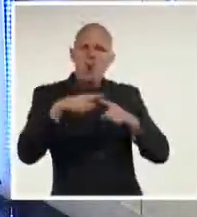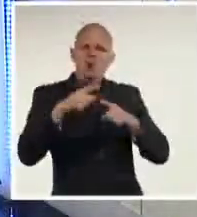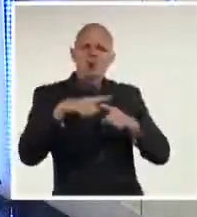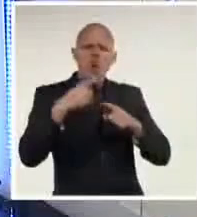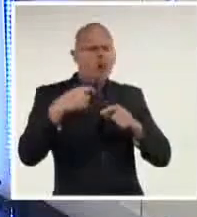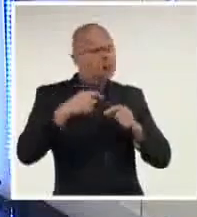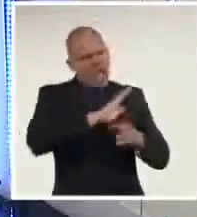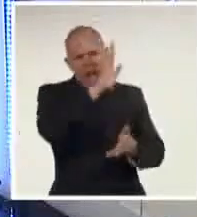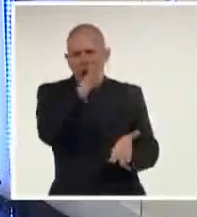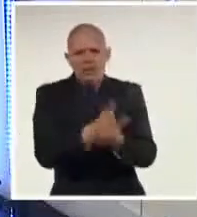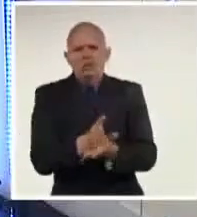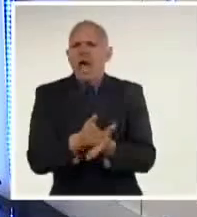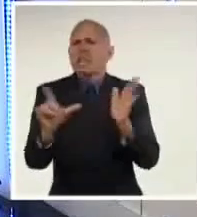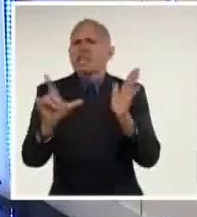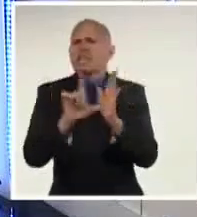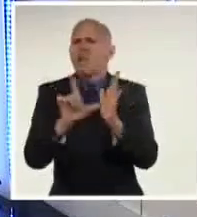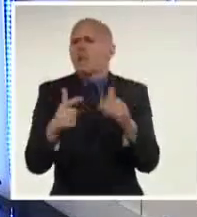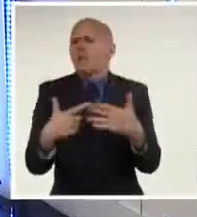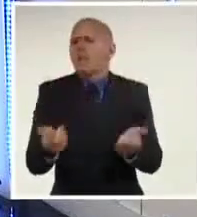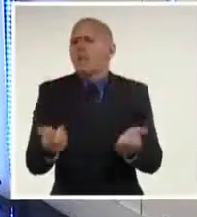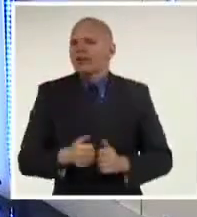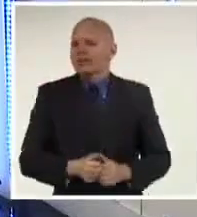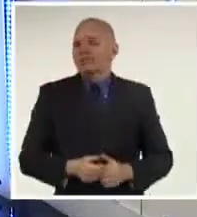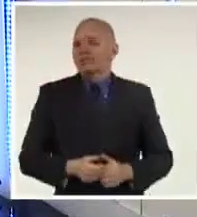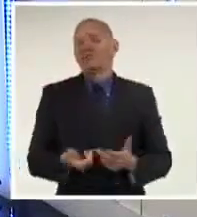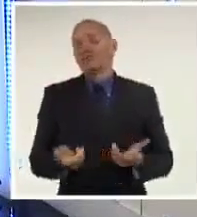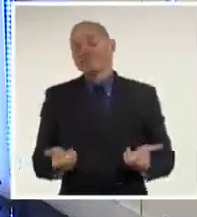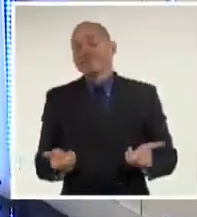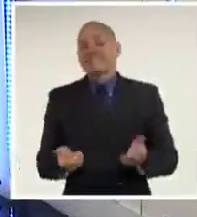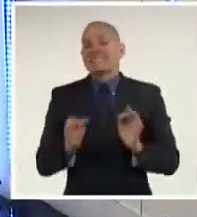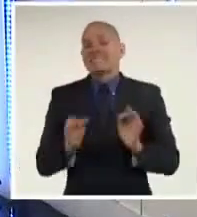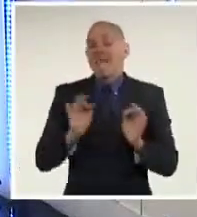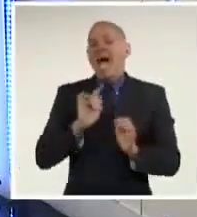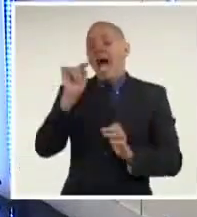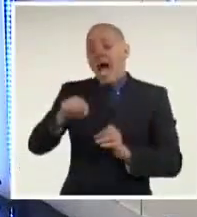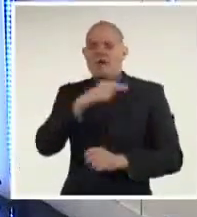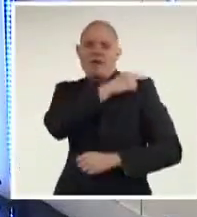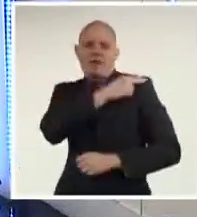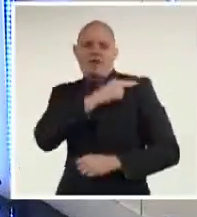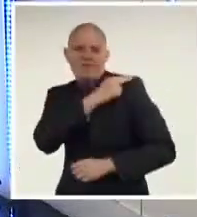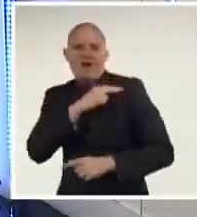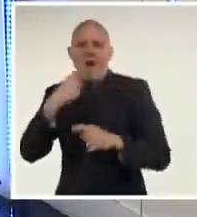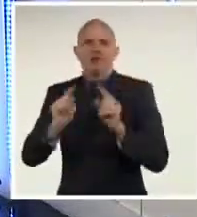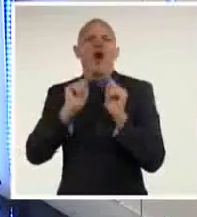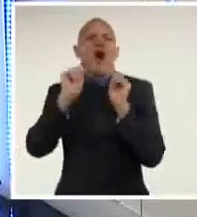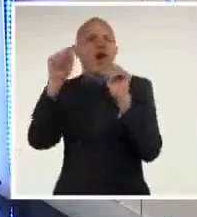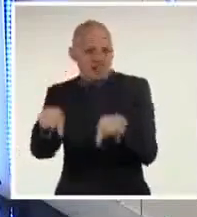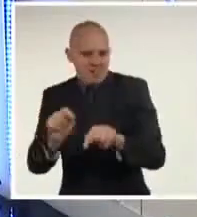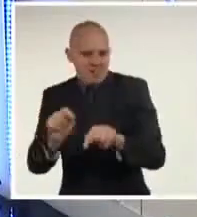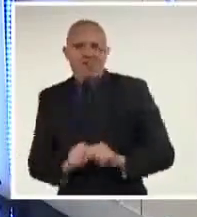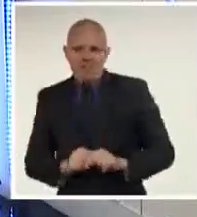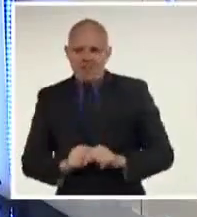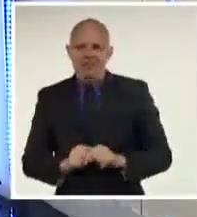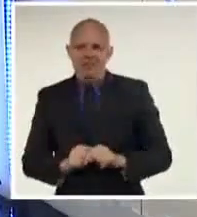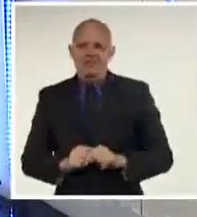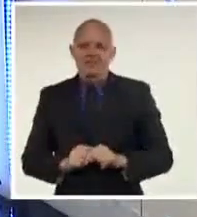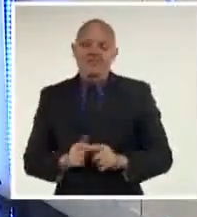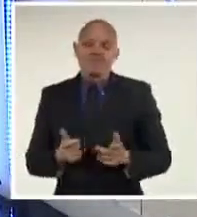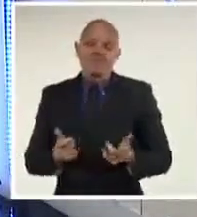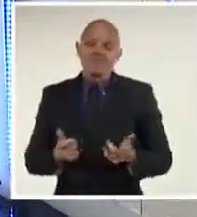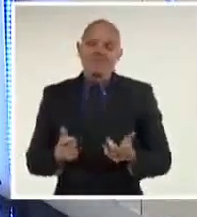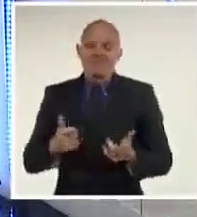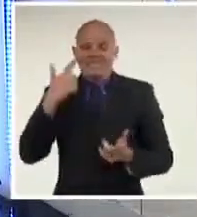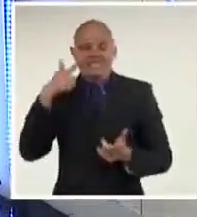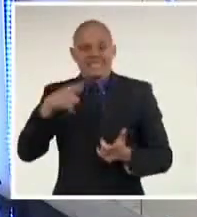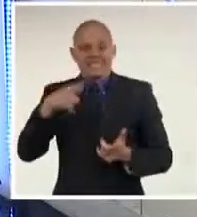cúpula política no sabe lo que es asomarse a la ventana y ver tanto manifestante que tiene sobre sí el peso de la injusticia pasado de hombro